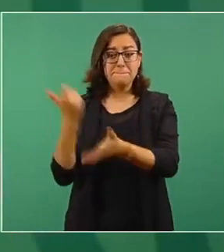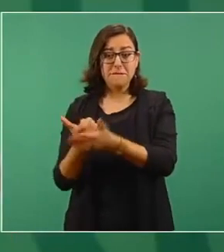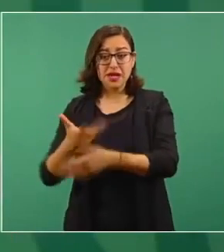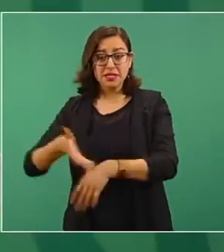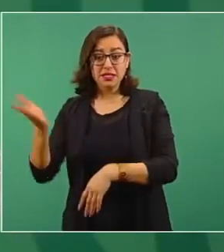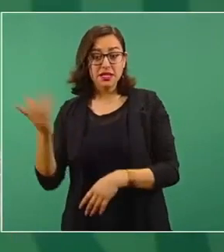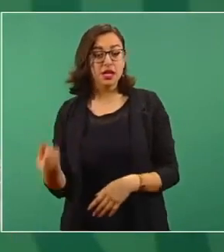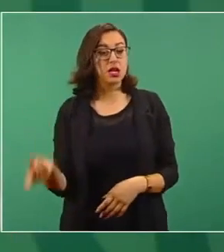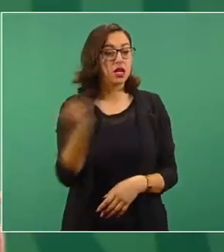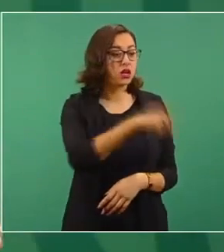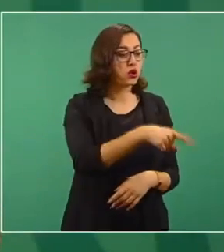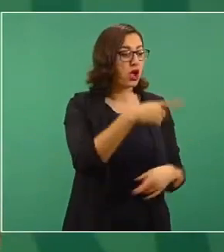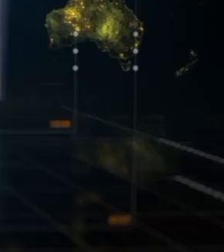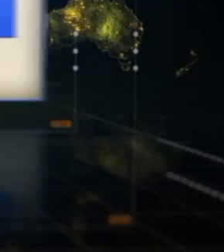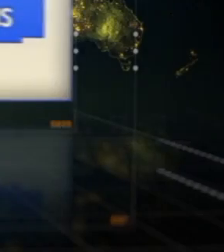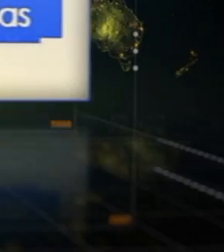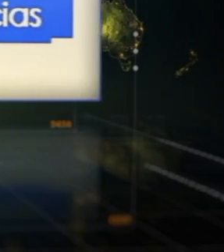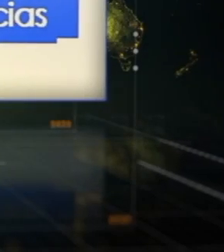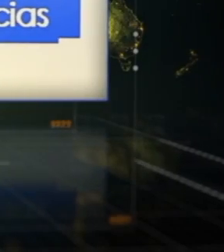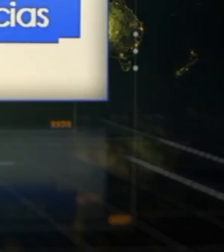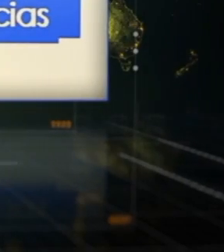de Noticias TV Guanajuato.